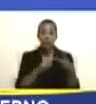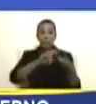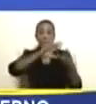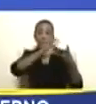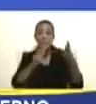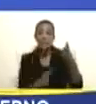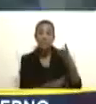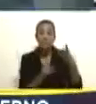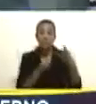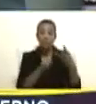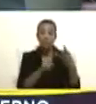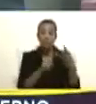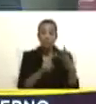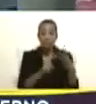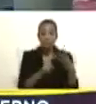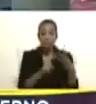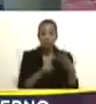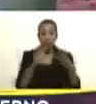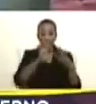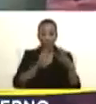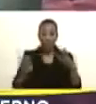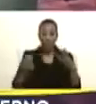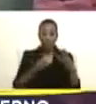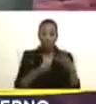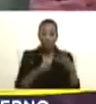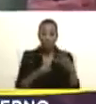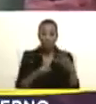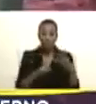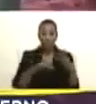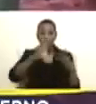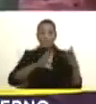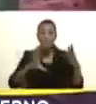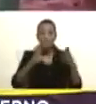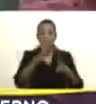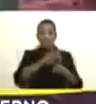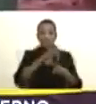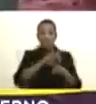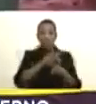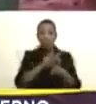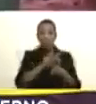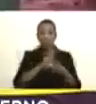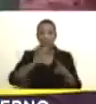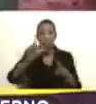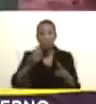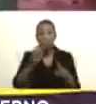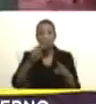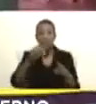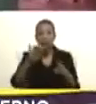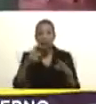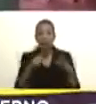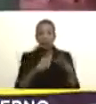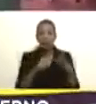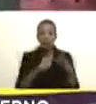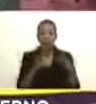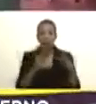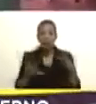vicepresidenta de Educación, Ciencia, Tecnología, Genios y Salud,